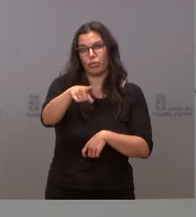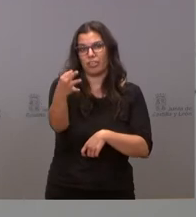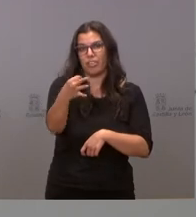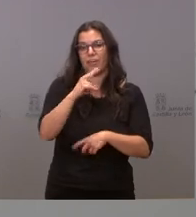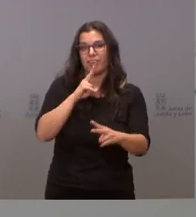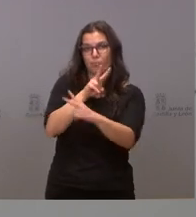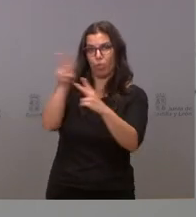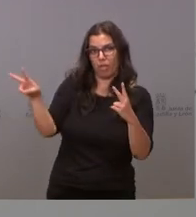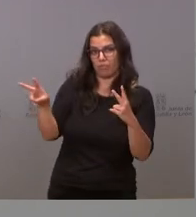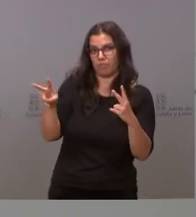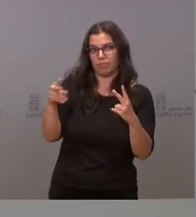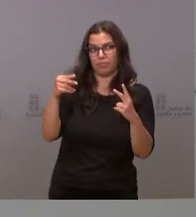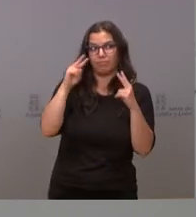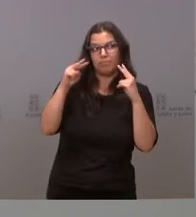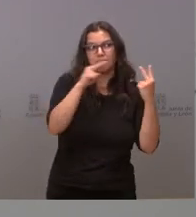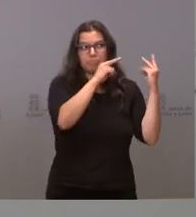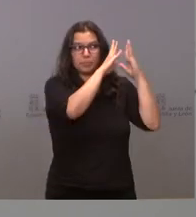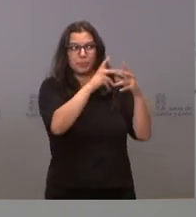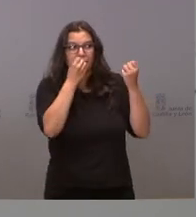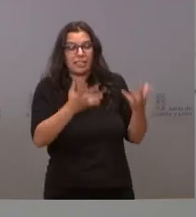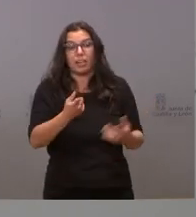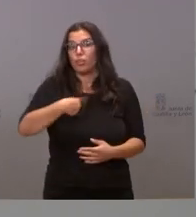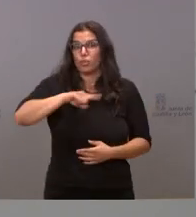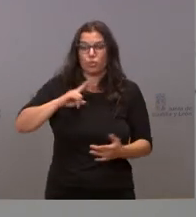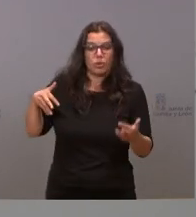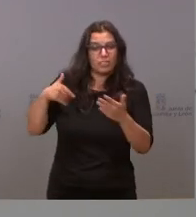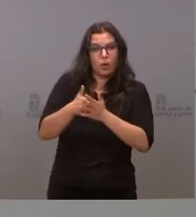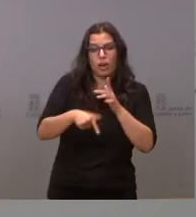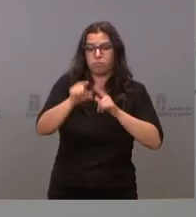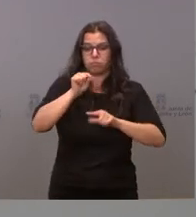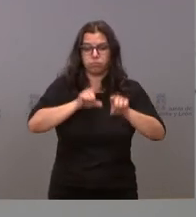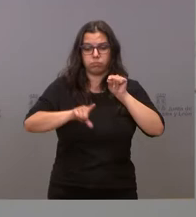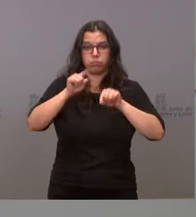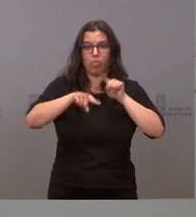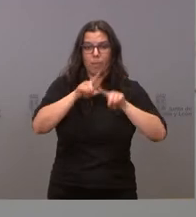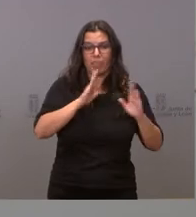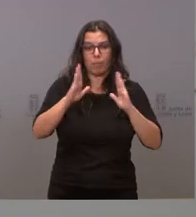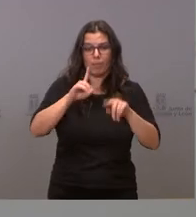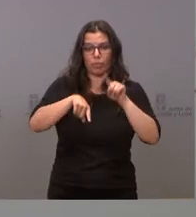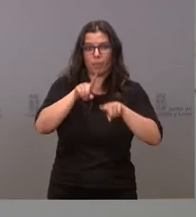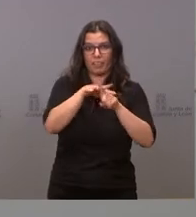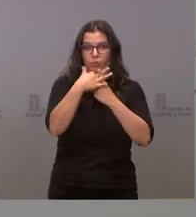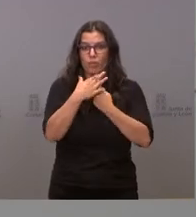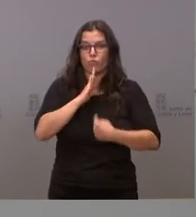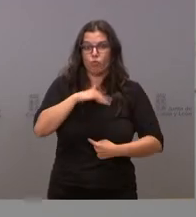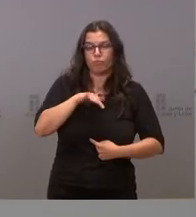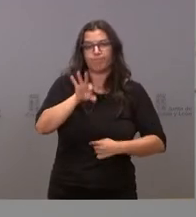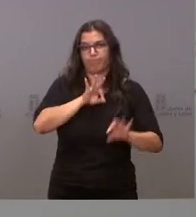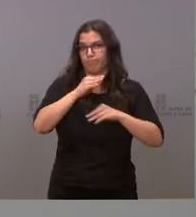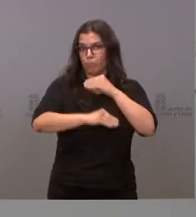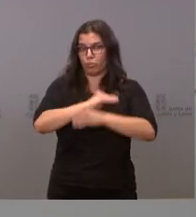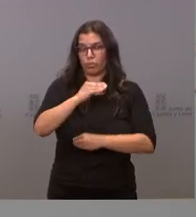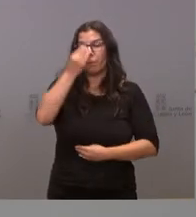Nosotros hemos tomado las medidas que considerábamos convenientes en cada momento. Considerábamos que la